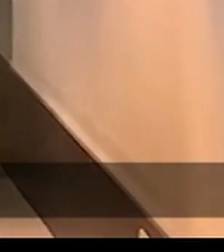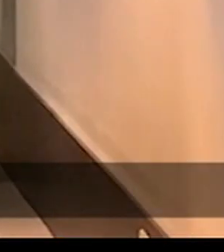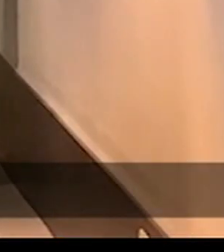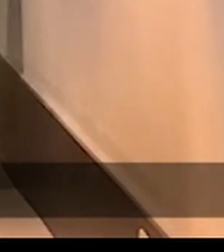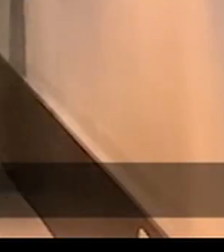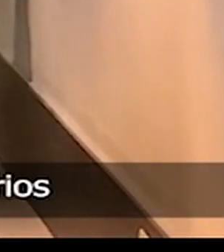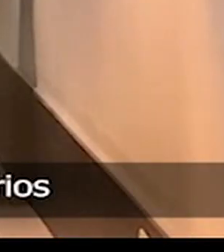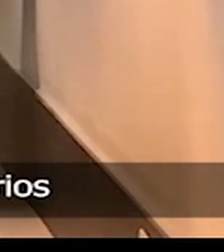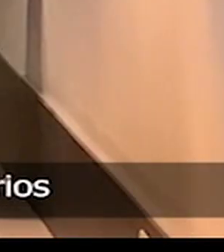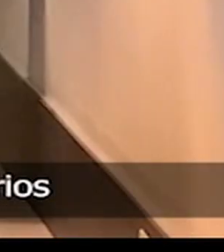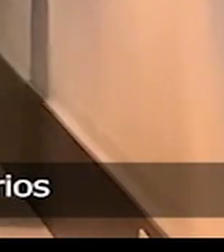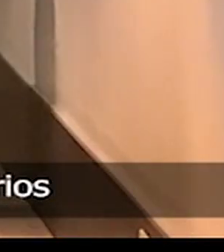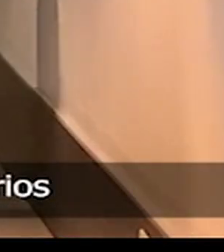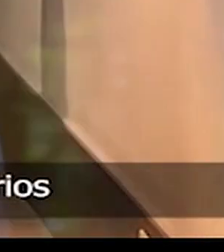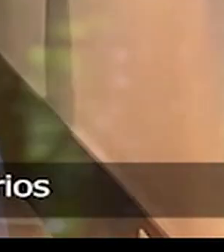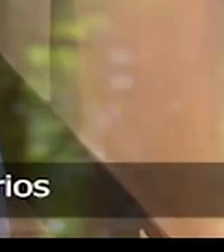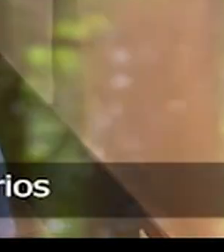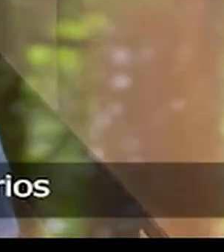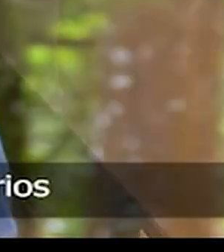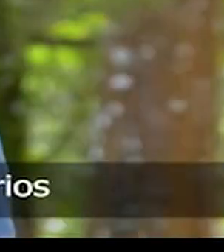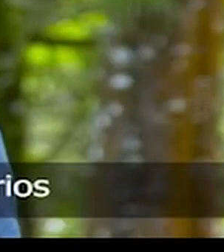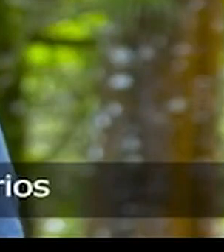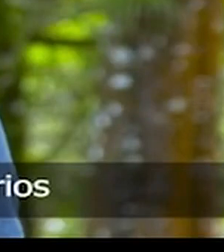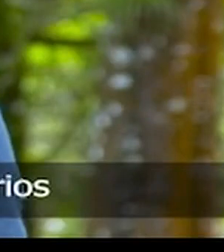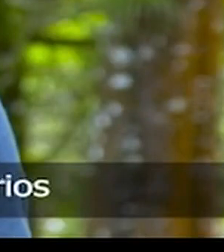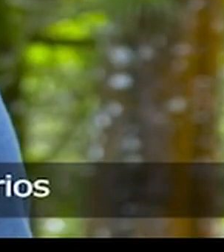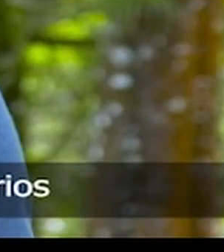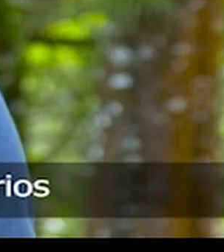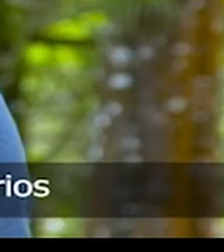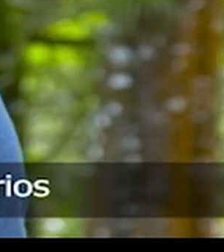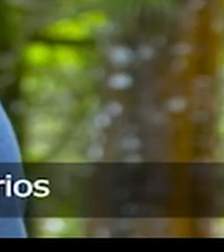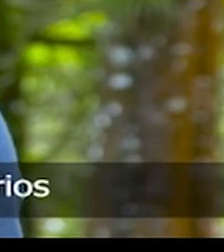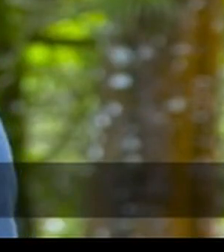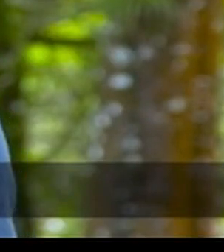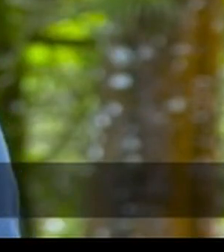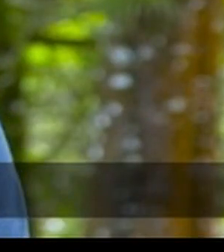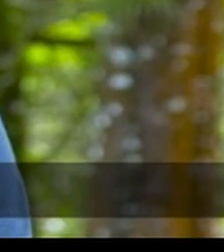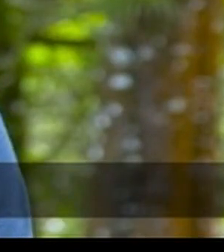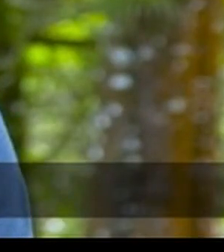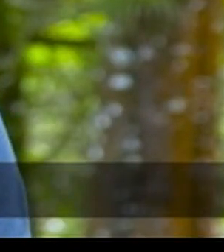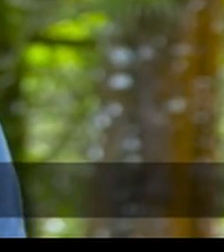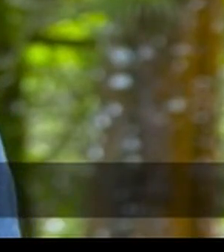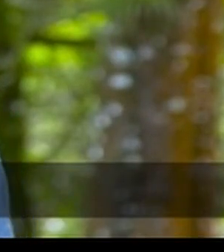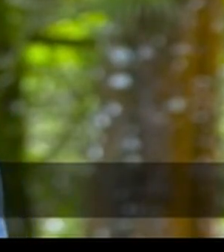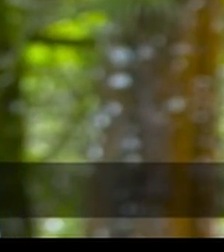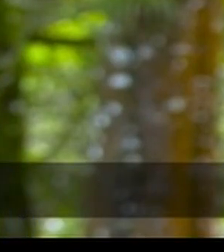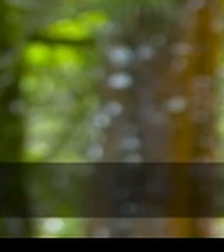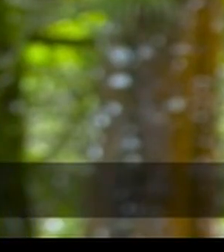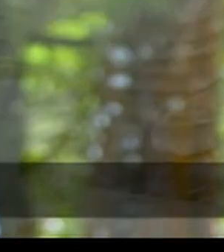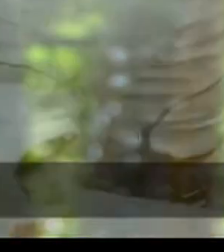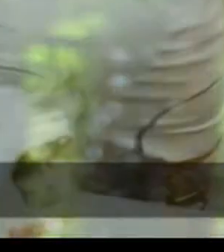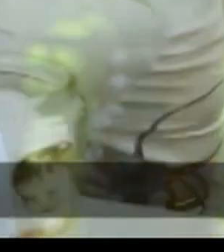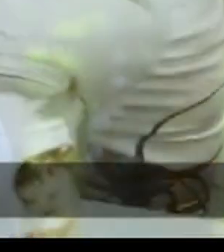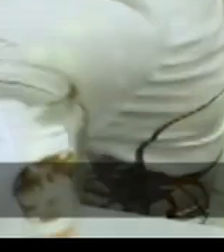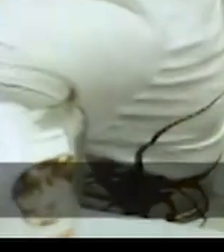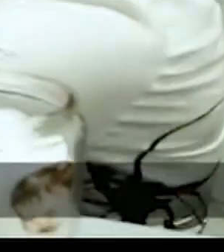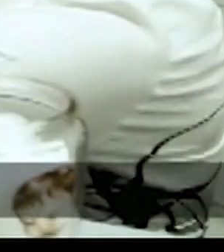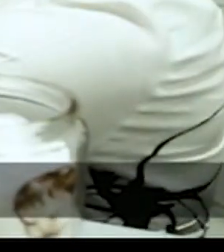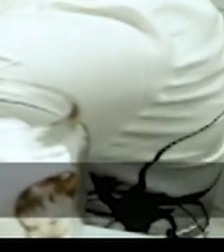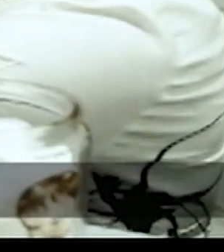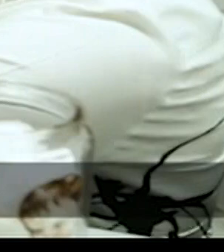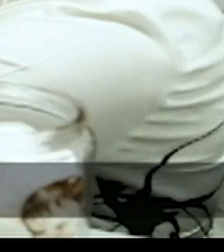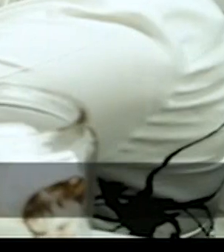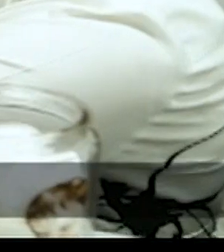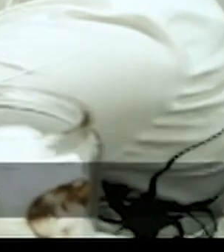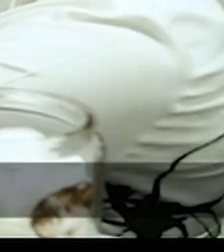pacientes durante 21 días recibí atención por parte de los funcionarios de la caja costarricense de seguro social de la más alta calidad